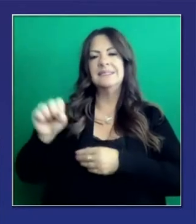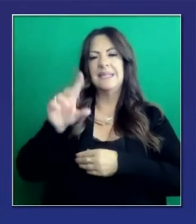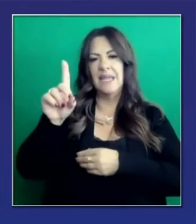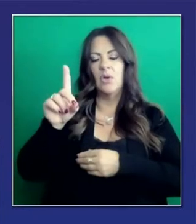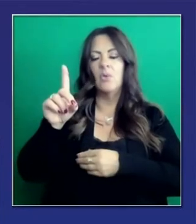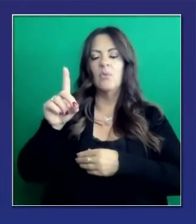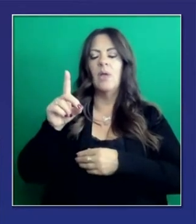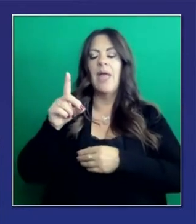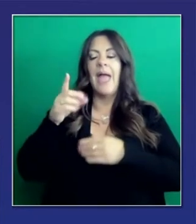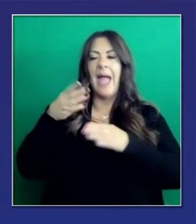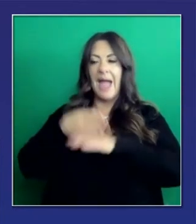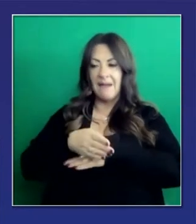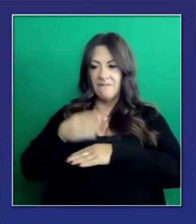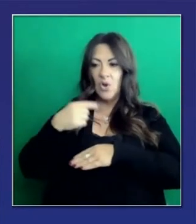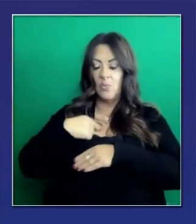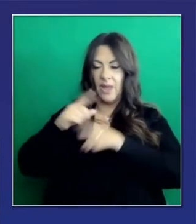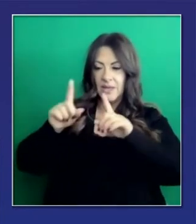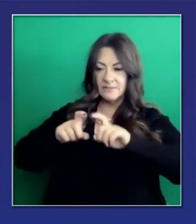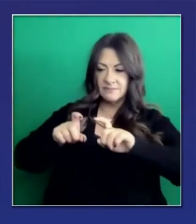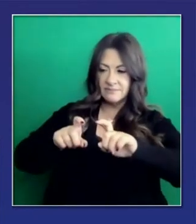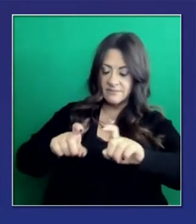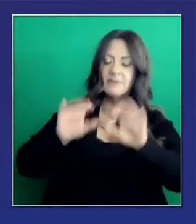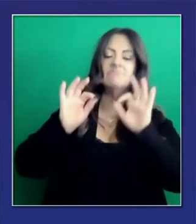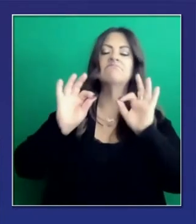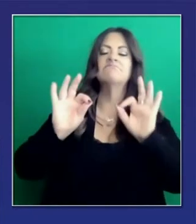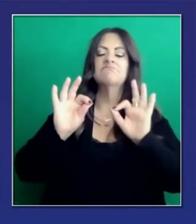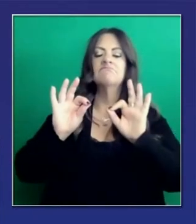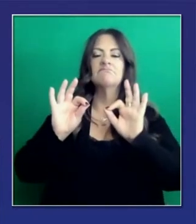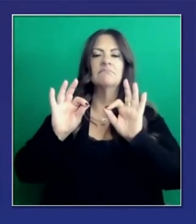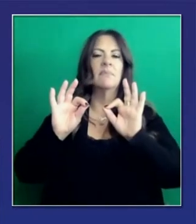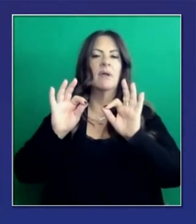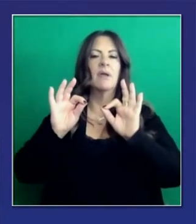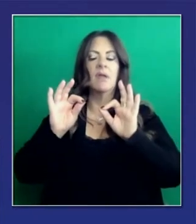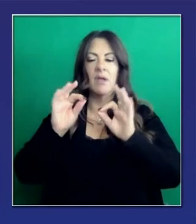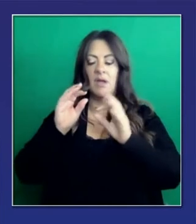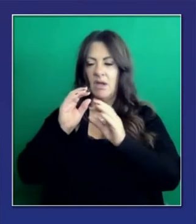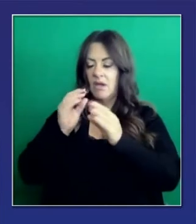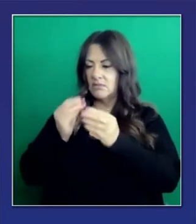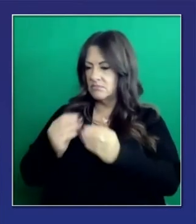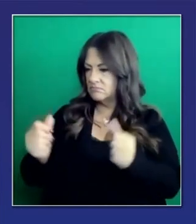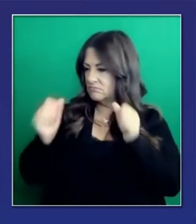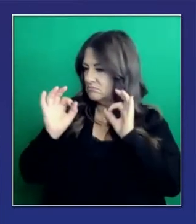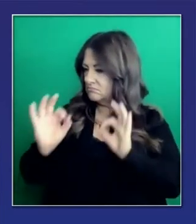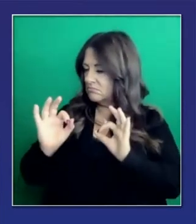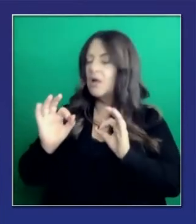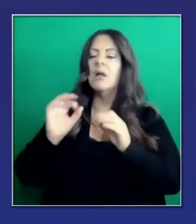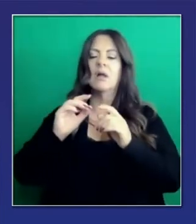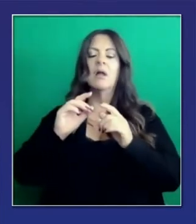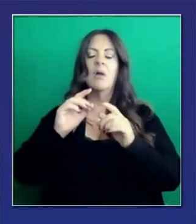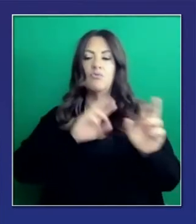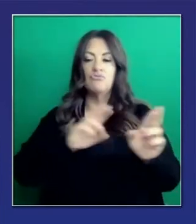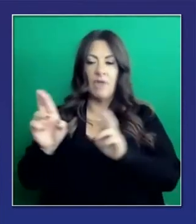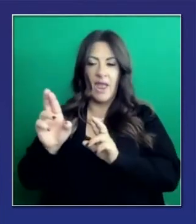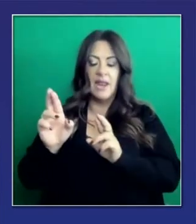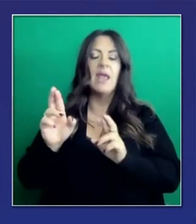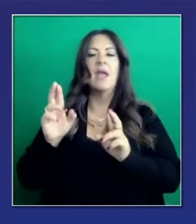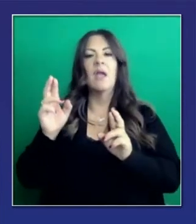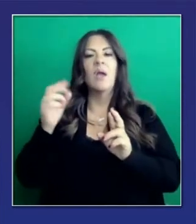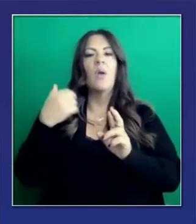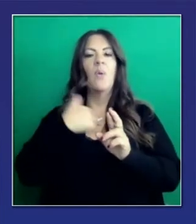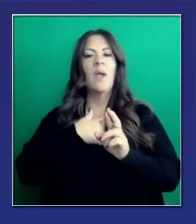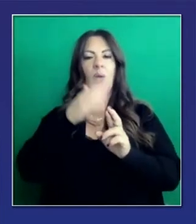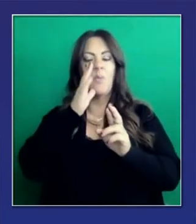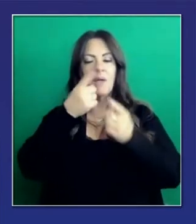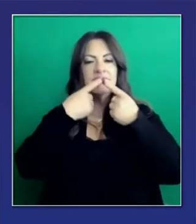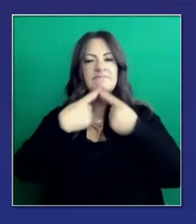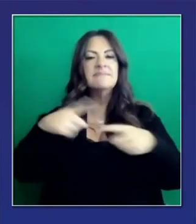al resolver esos pequeños contratiempos que aparecen. Porque recuérdense